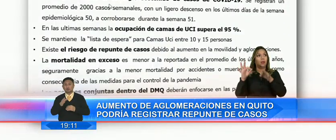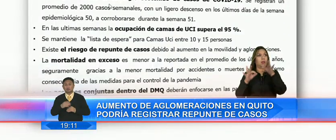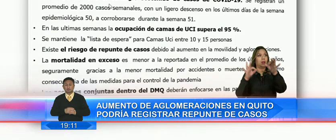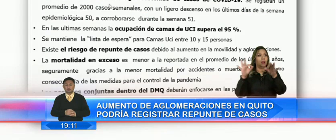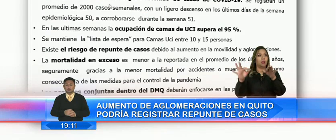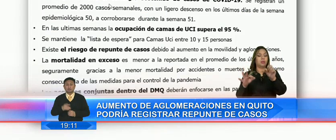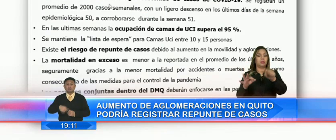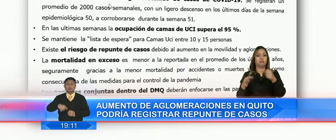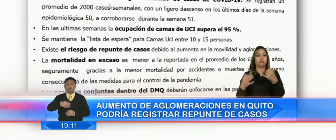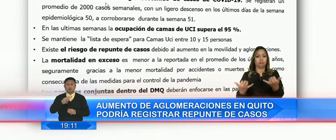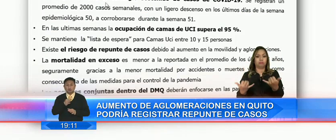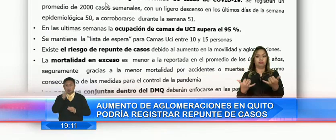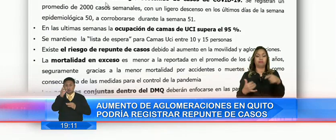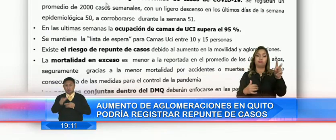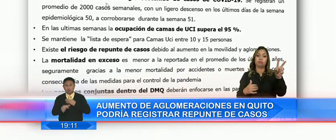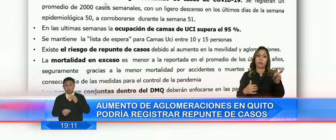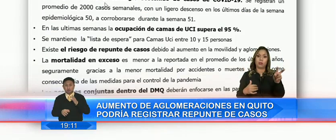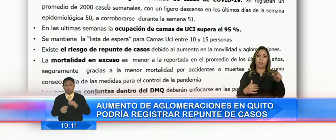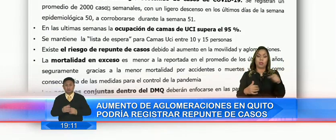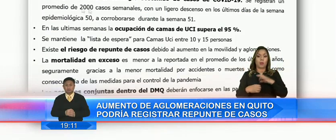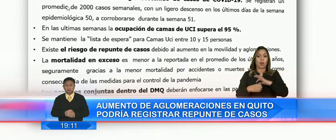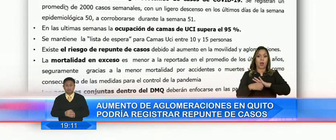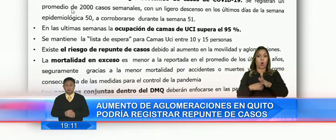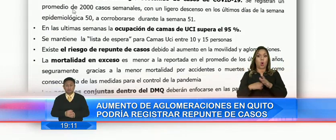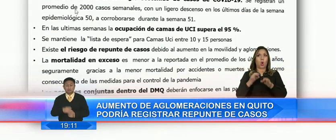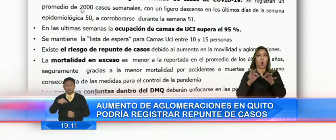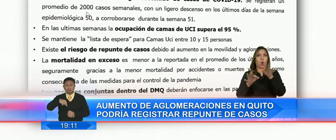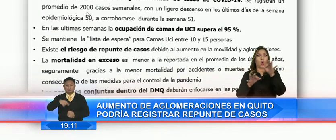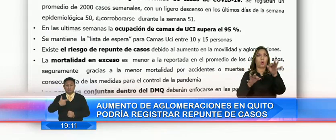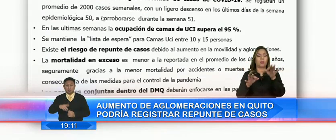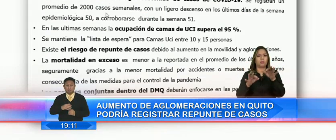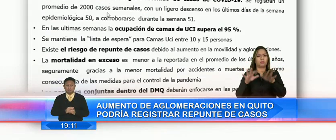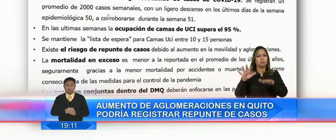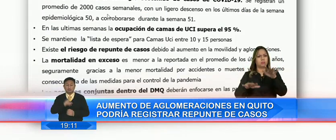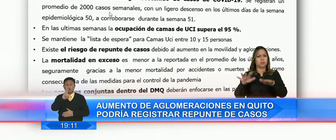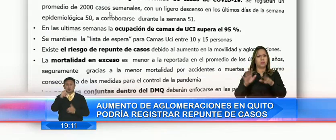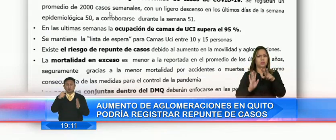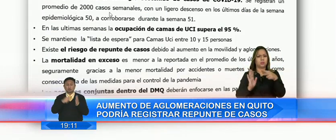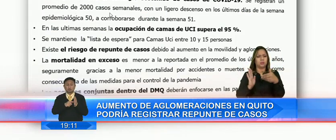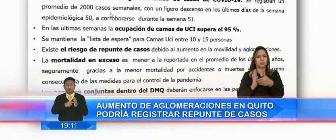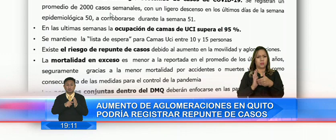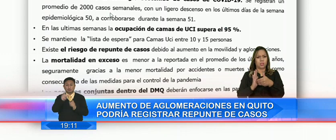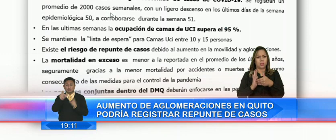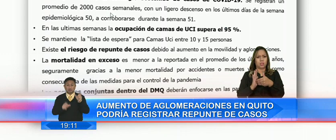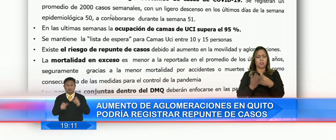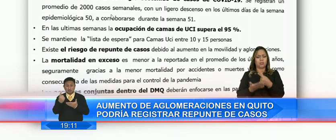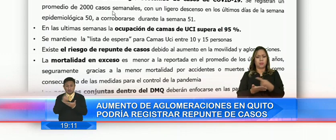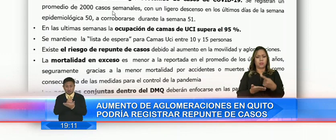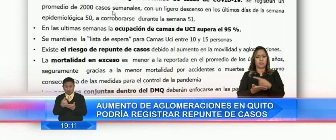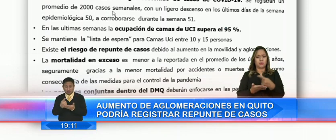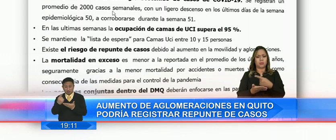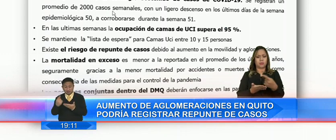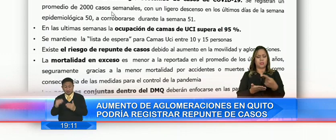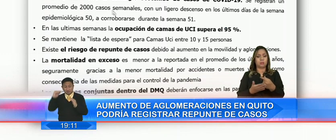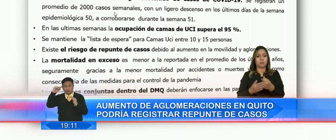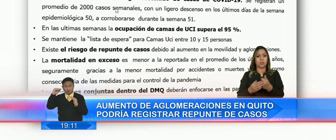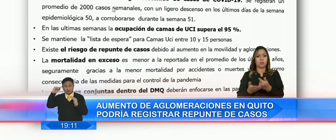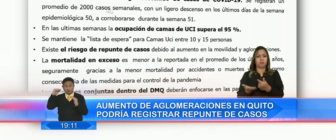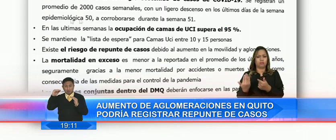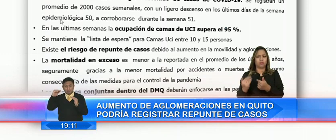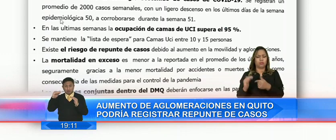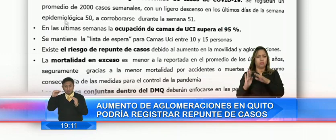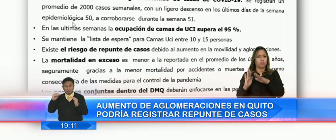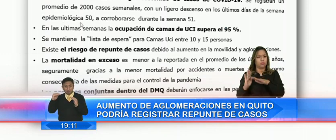se registra un promedio de 2.000 casos semanales con un ligero descenso en los últimos días de la semana